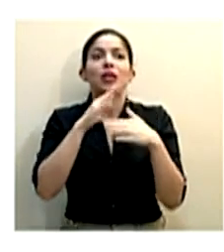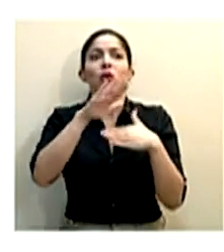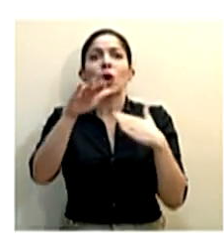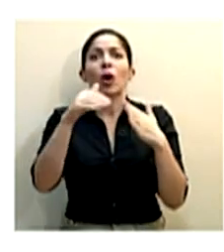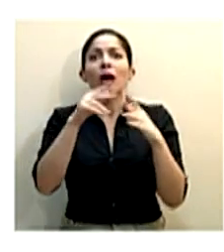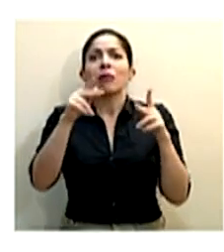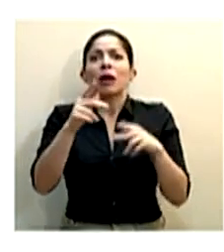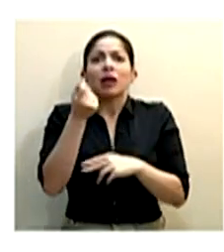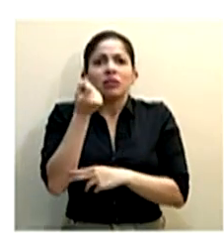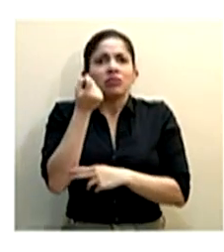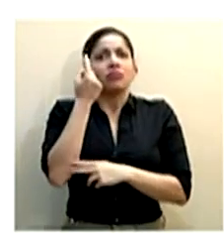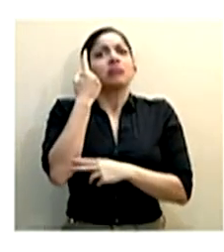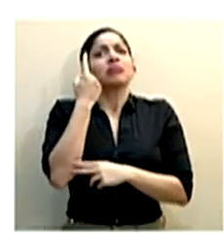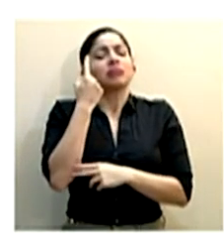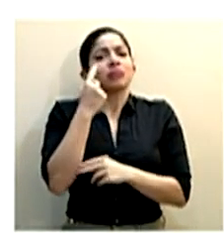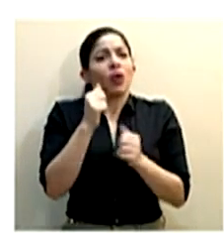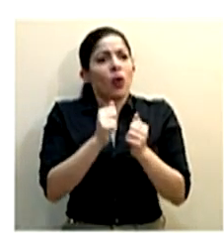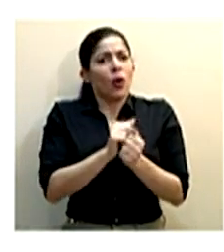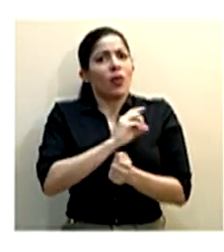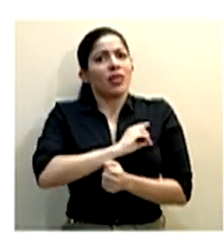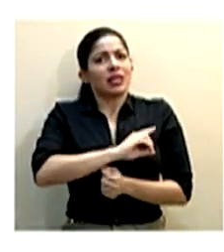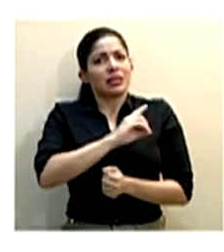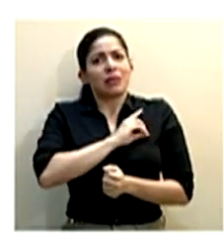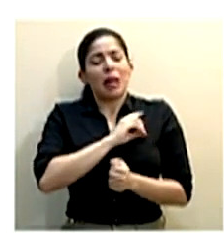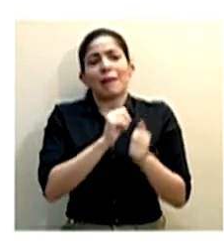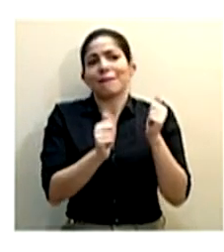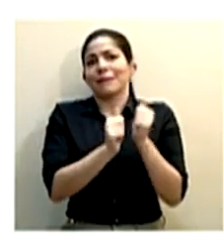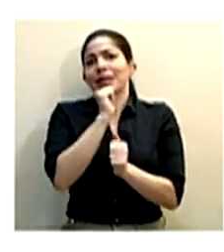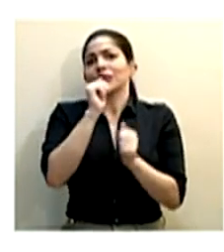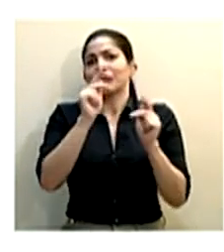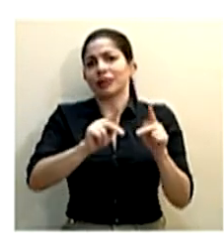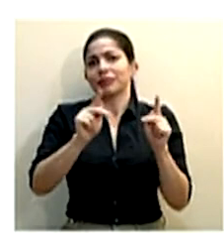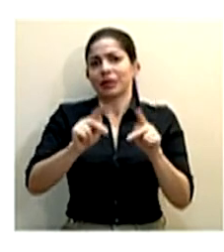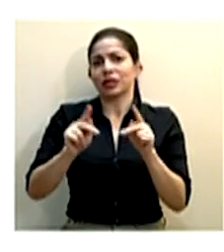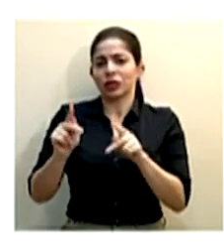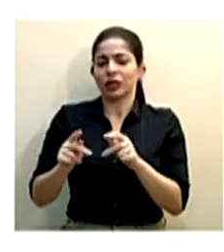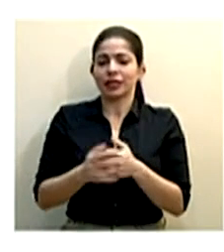y disciplinada por parte de la mayoría de la población.